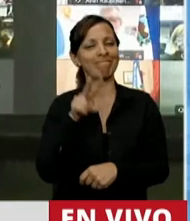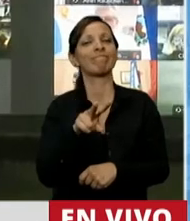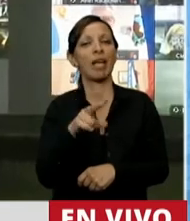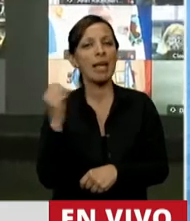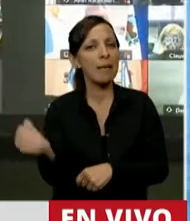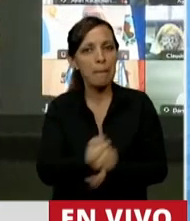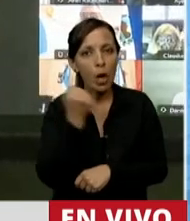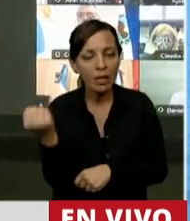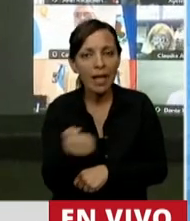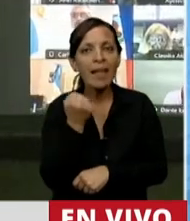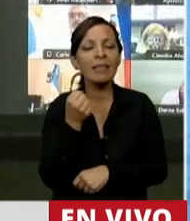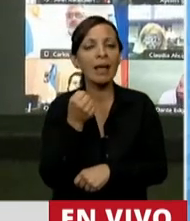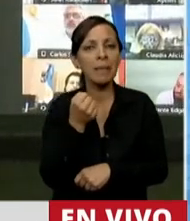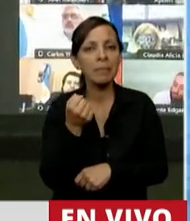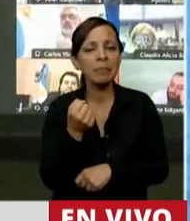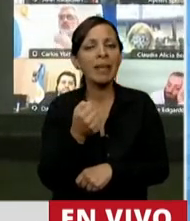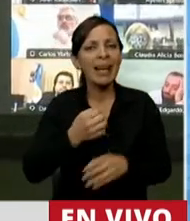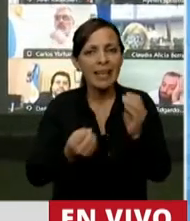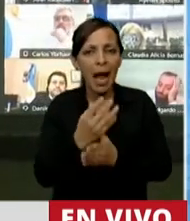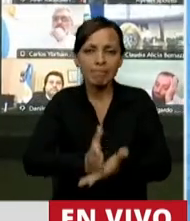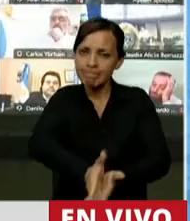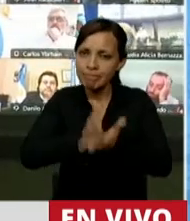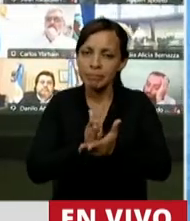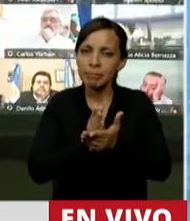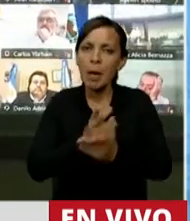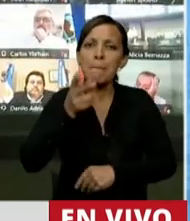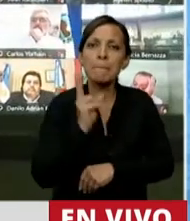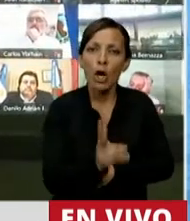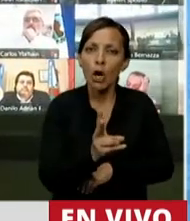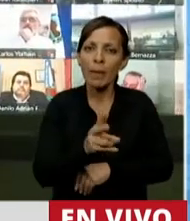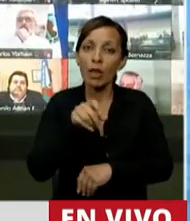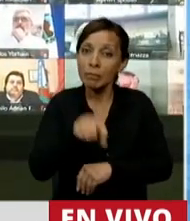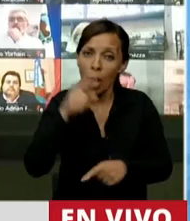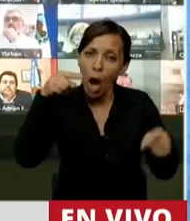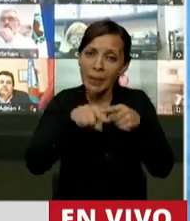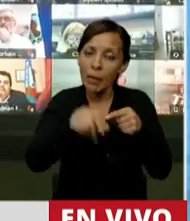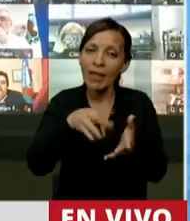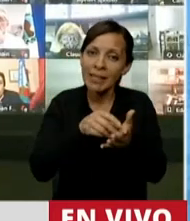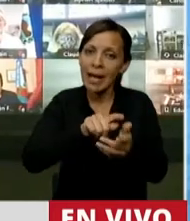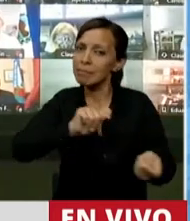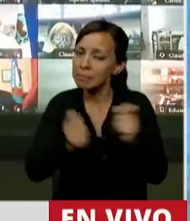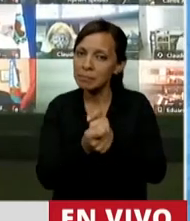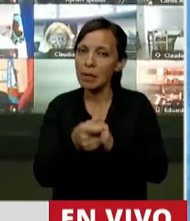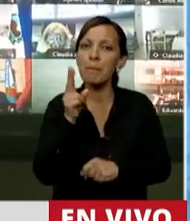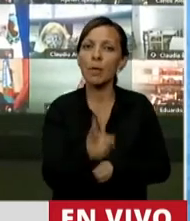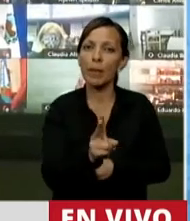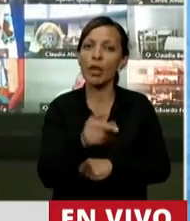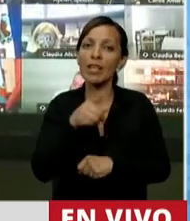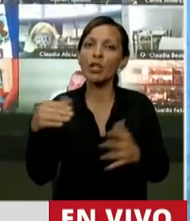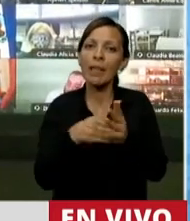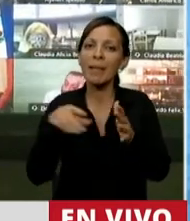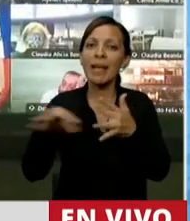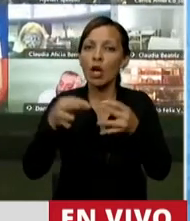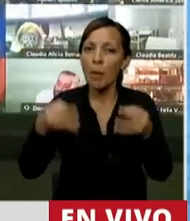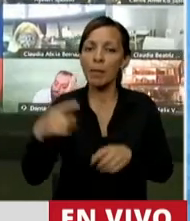es fundamental establecer taxativamente la imposibilidad de cambiar el uso de esas tierras. Y eso tiene que ver con el compromiso